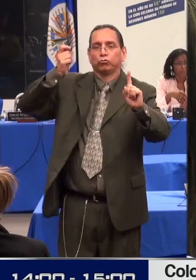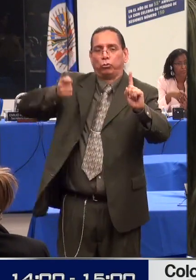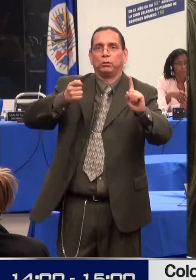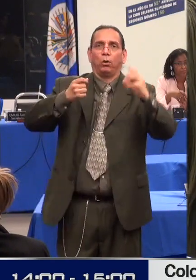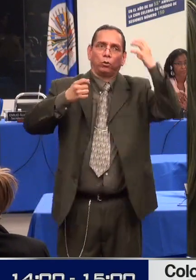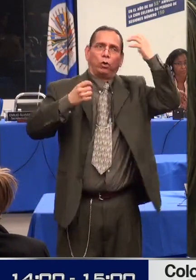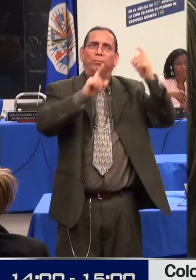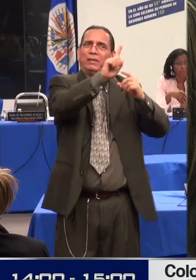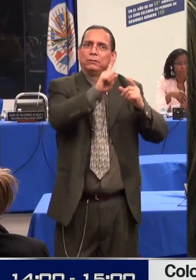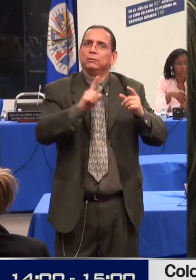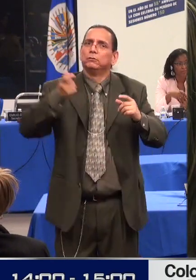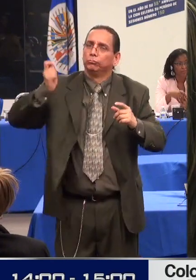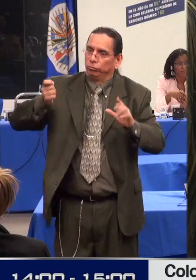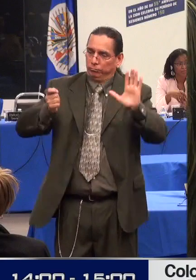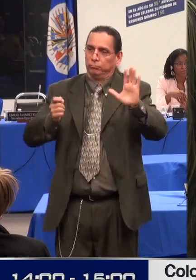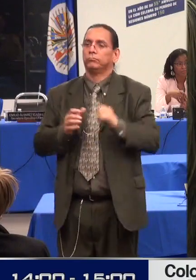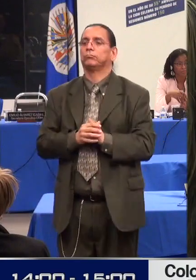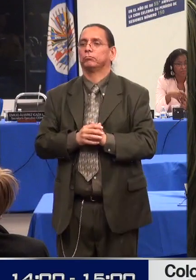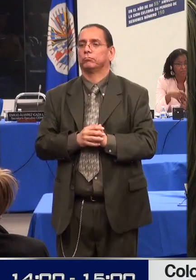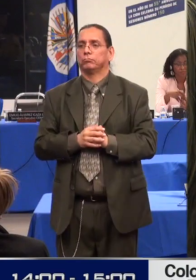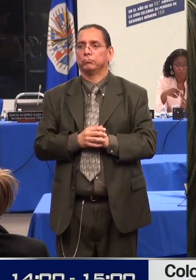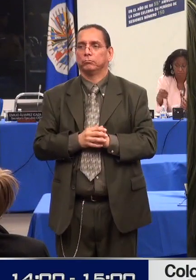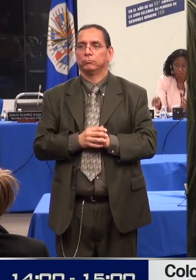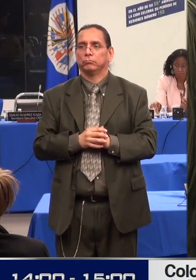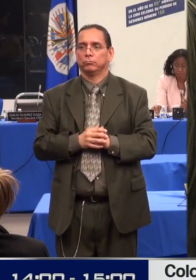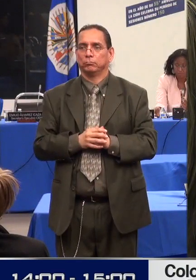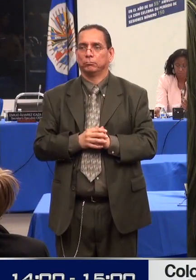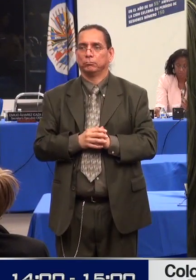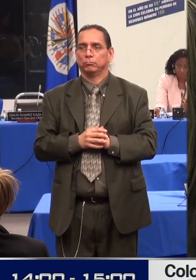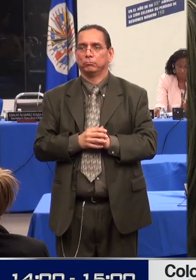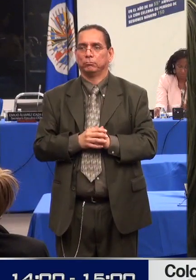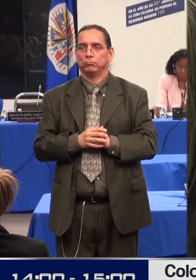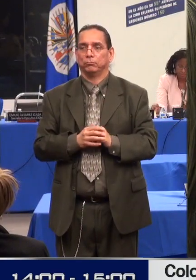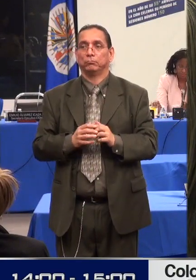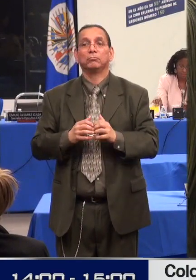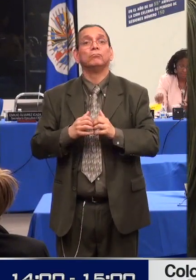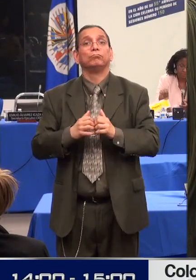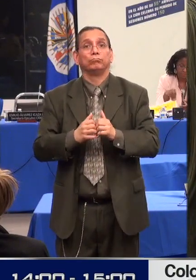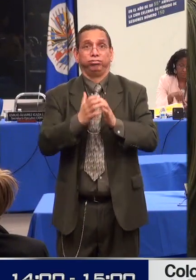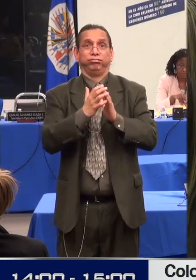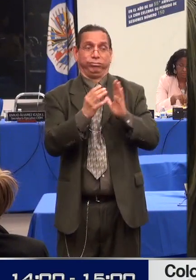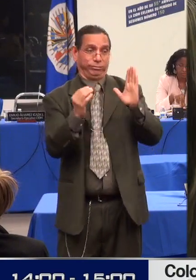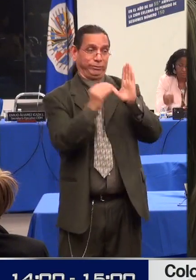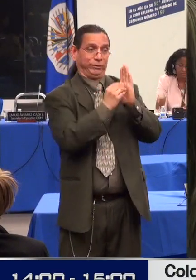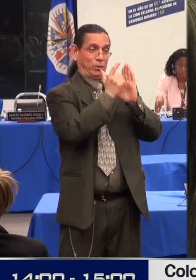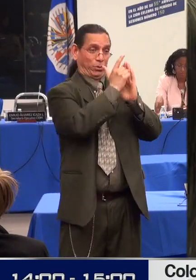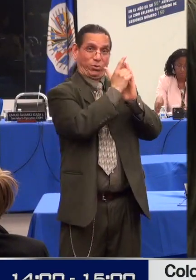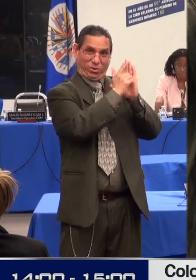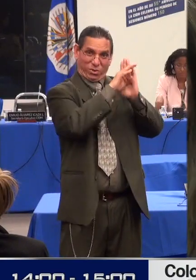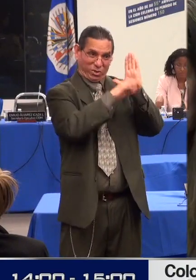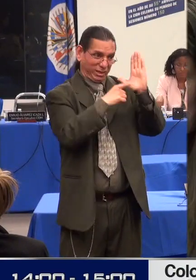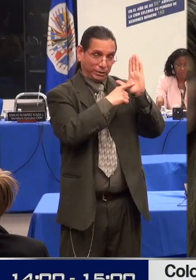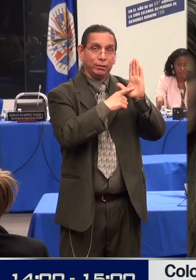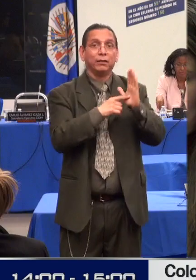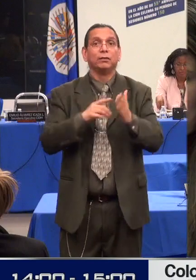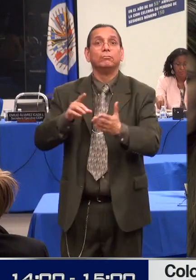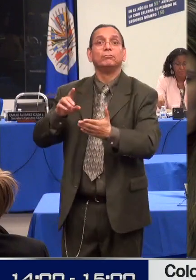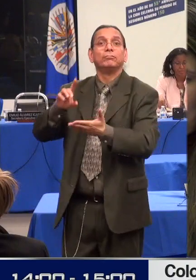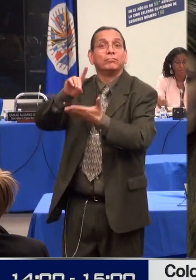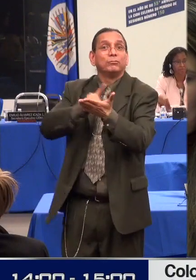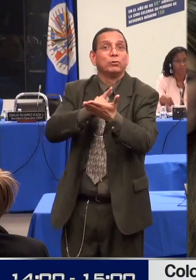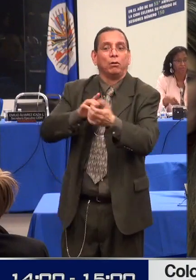integridad personal, tanto psíquica como en la autonomía también de la libertad de las personas en situación de discapacidad